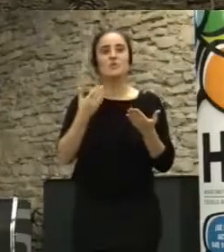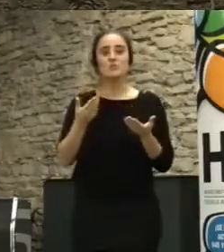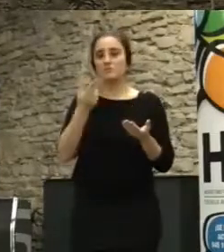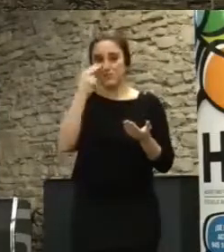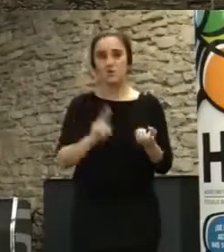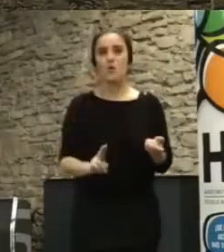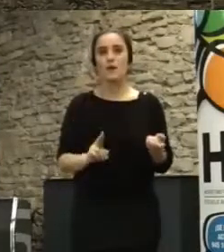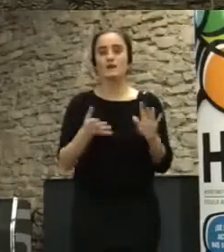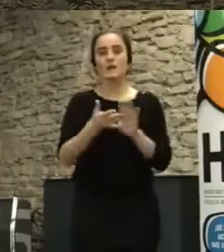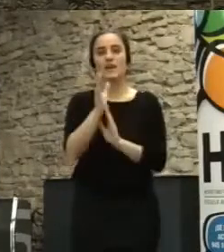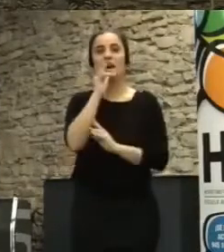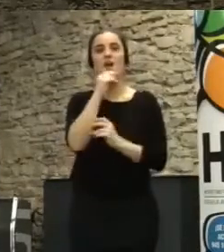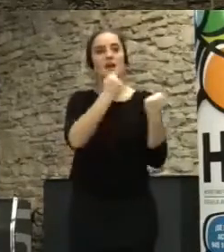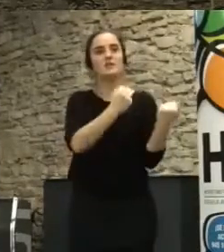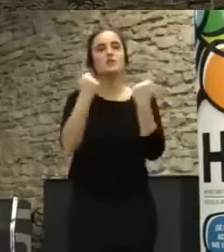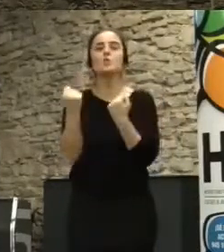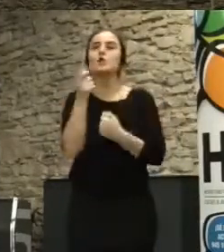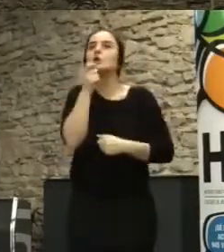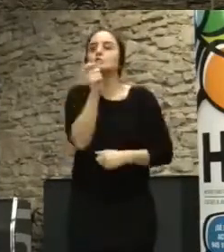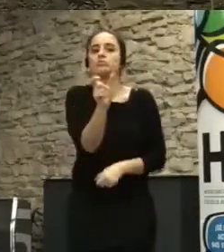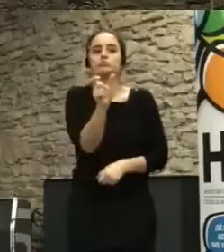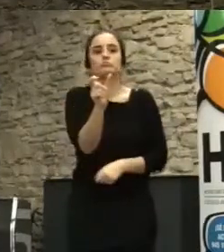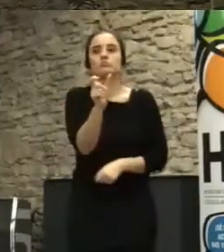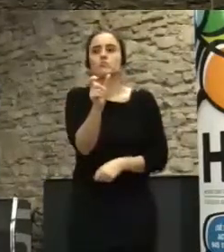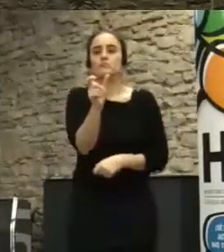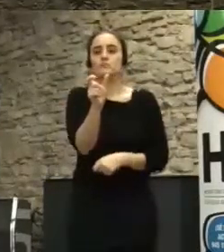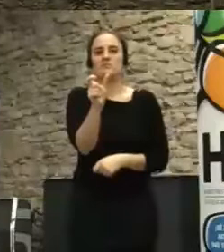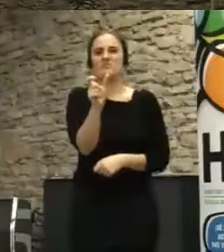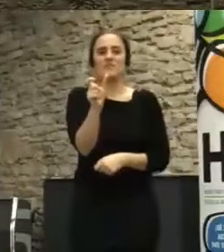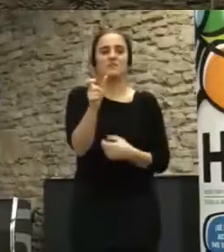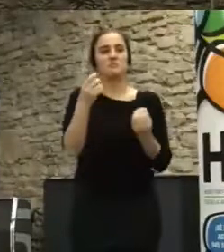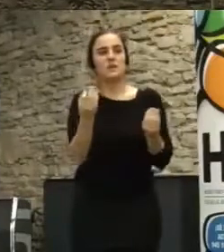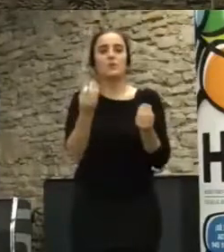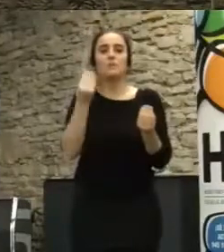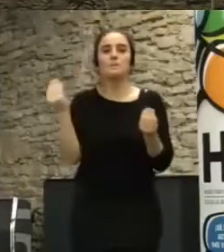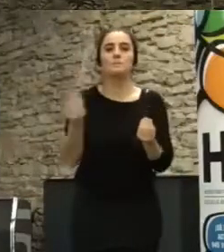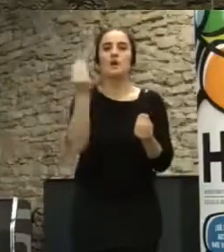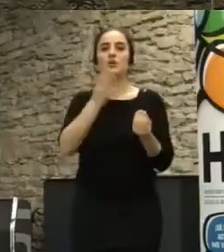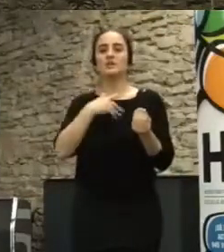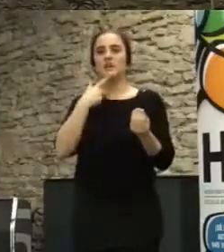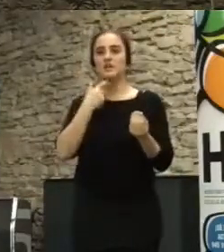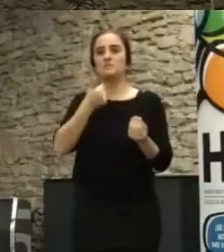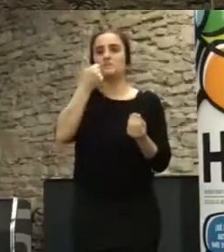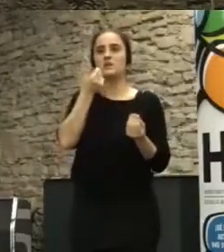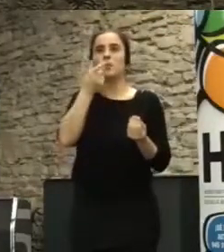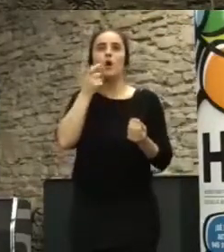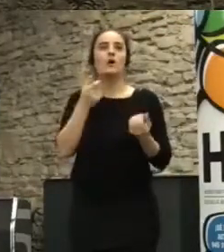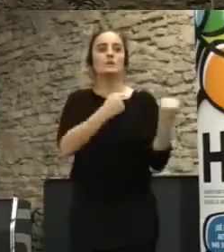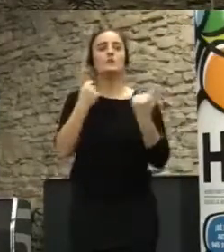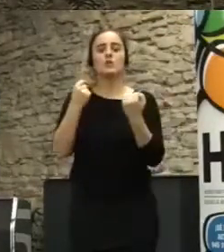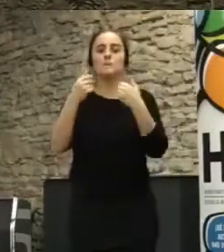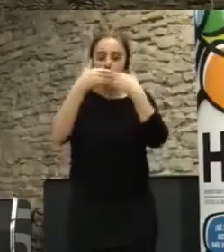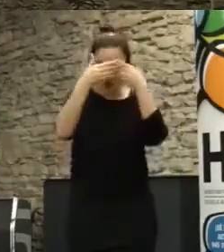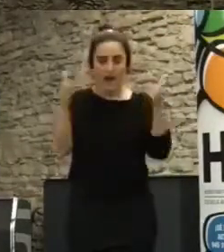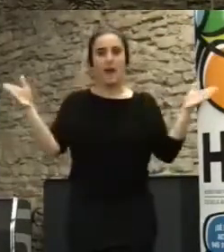Y que la institución sería una palabra que nos cuadraba un poco mejor, ¿no? Como una institución sin muros, más abierta,